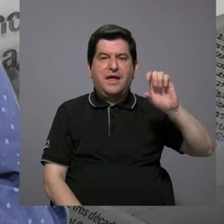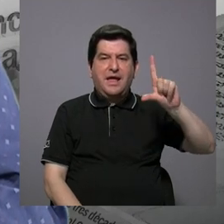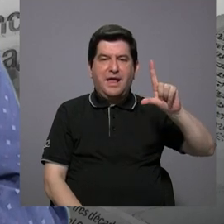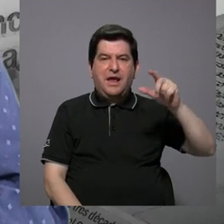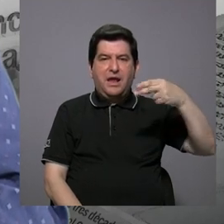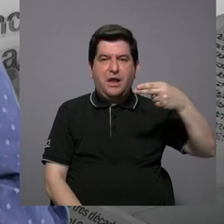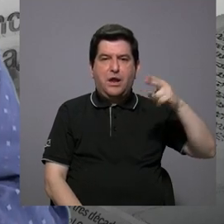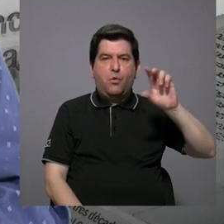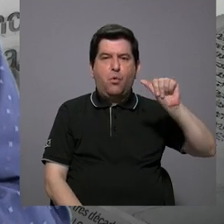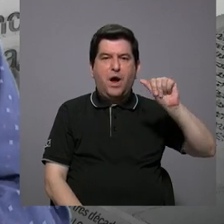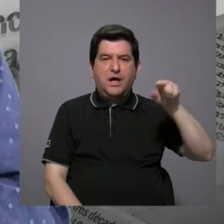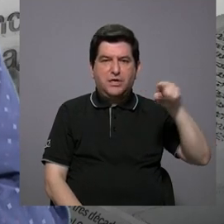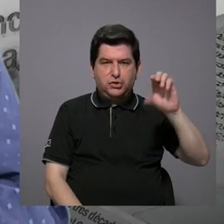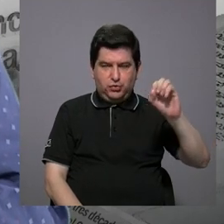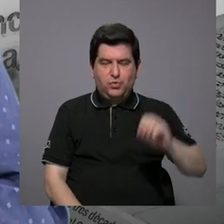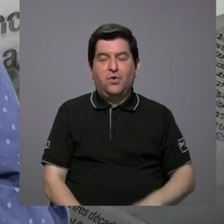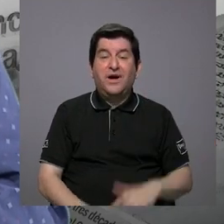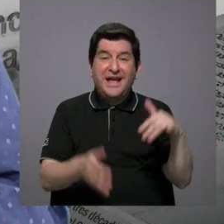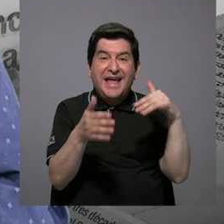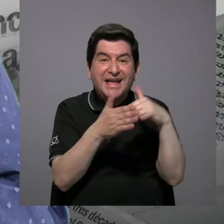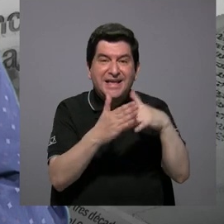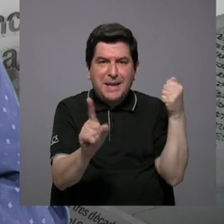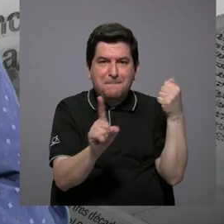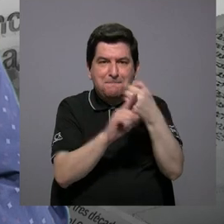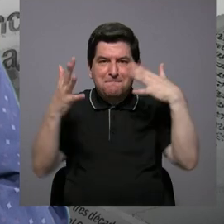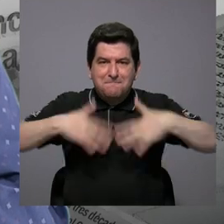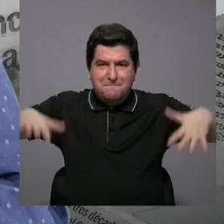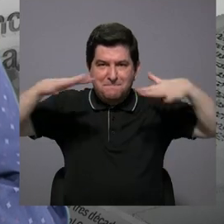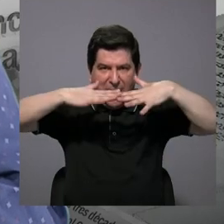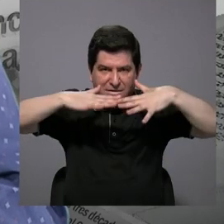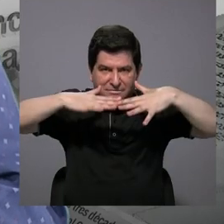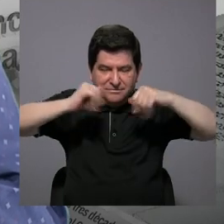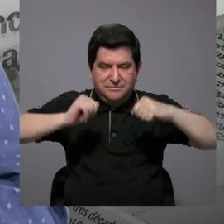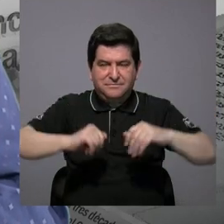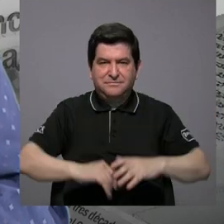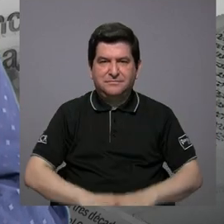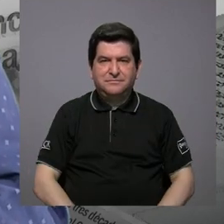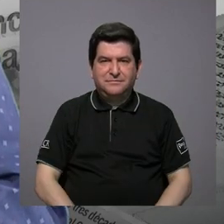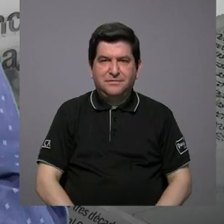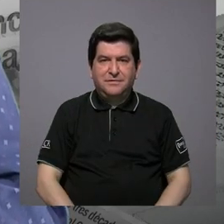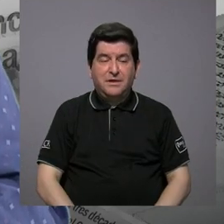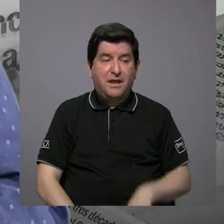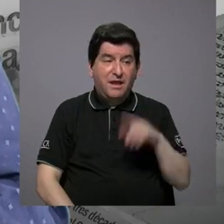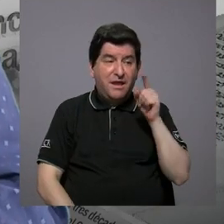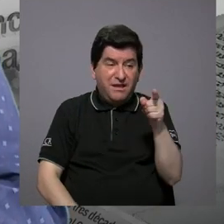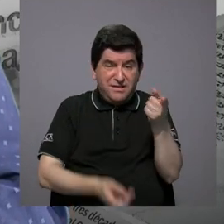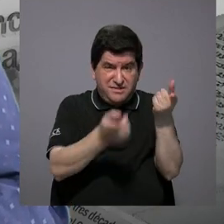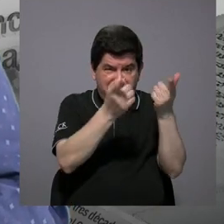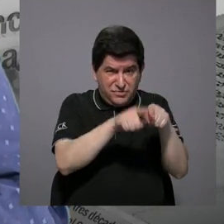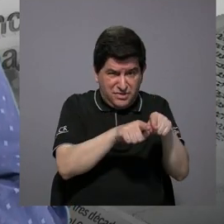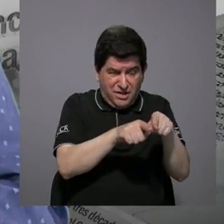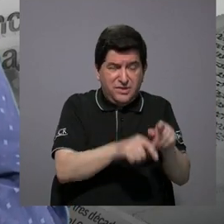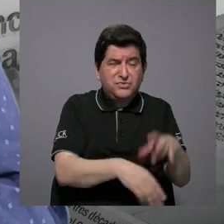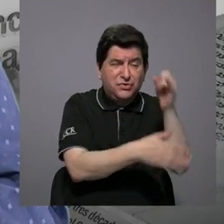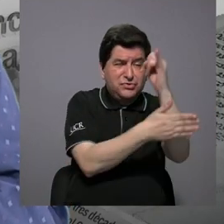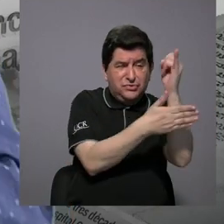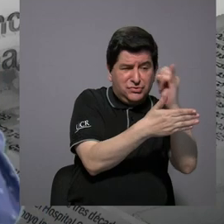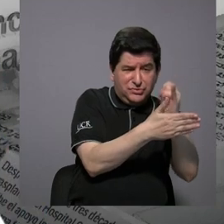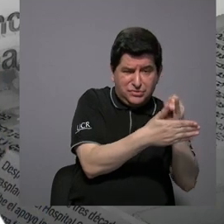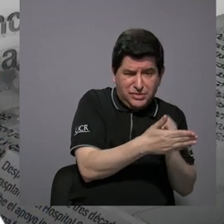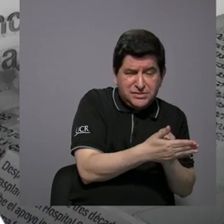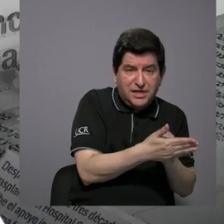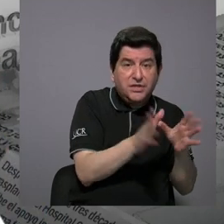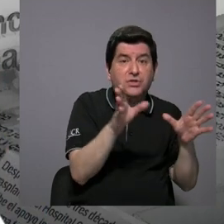los estudios de impacto ambiental, esos estaban diseñados